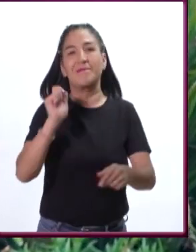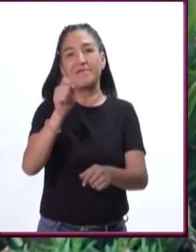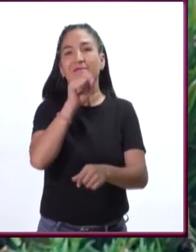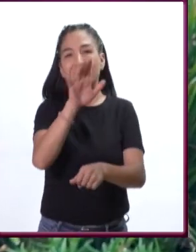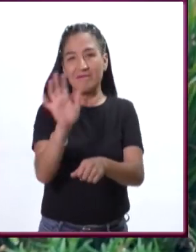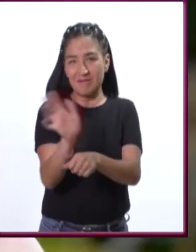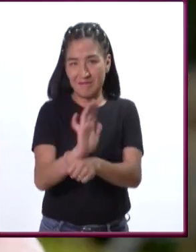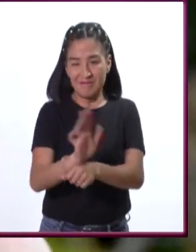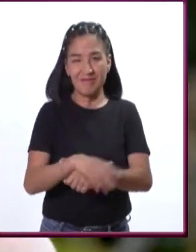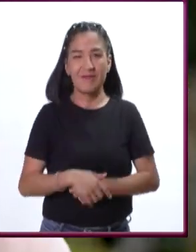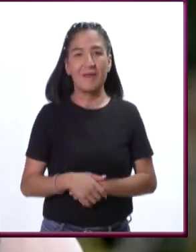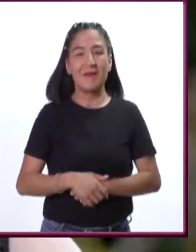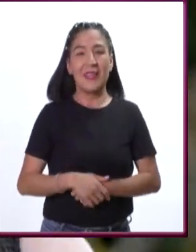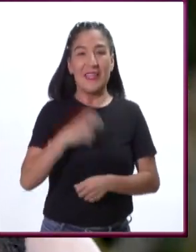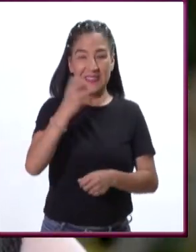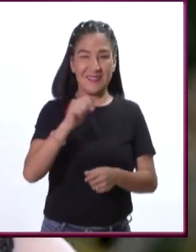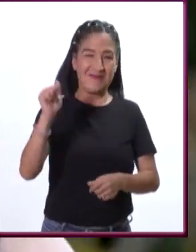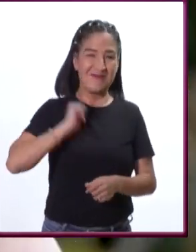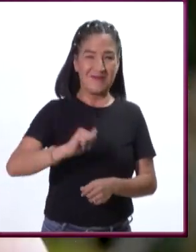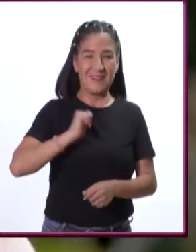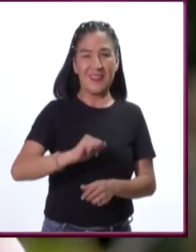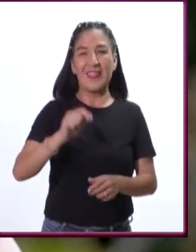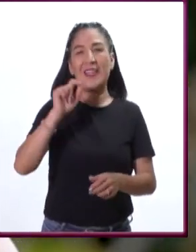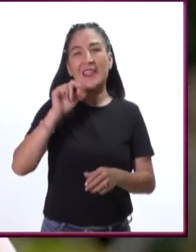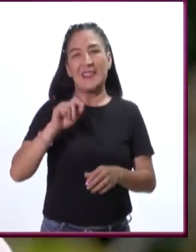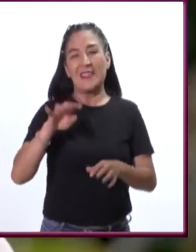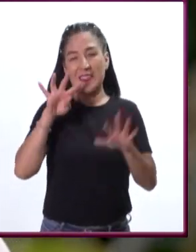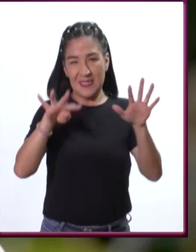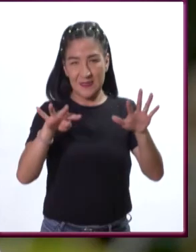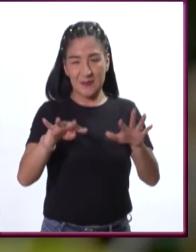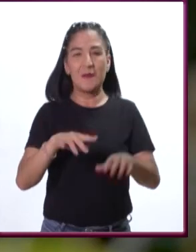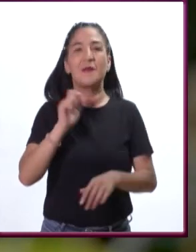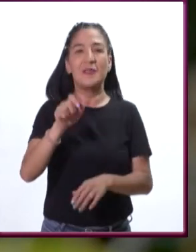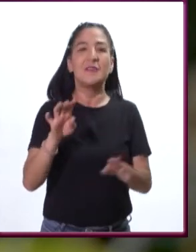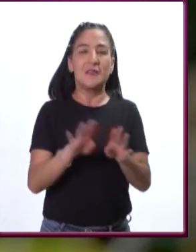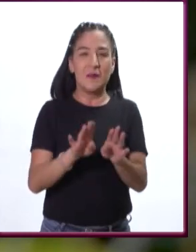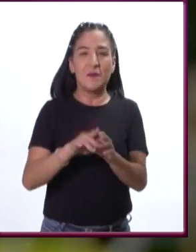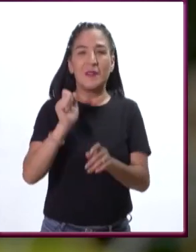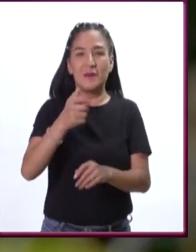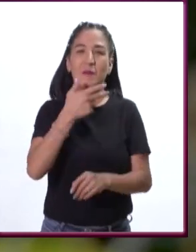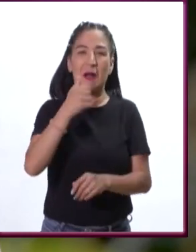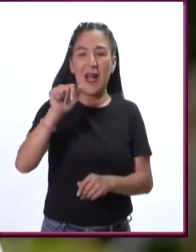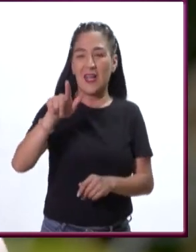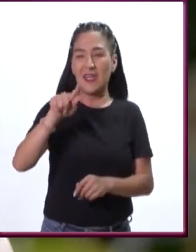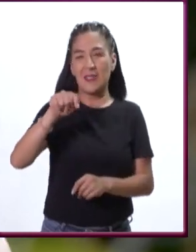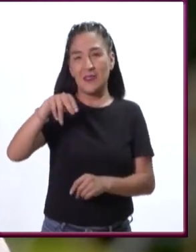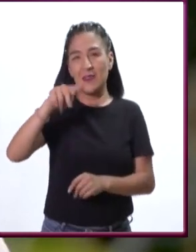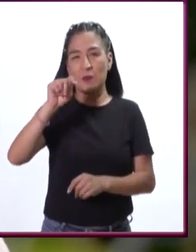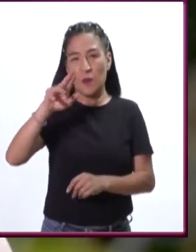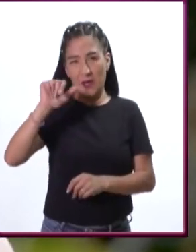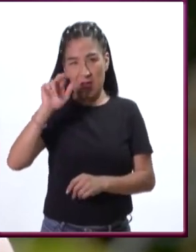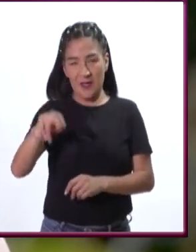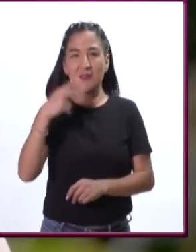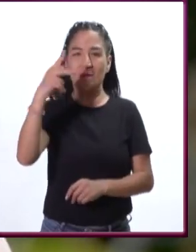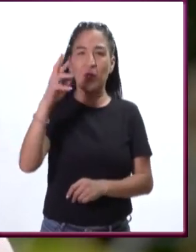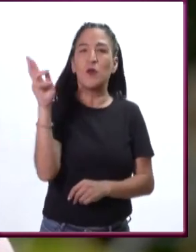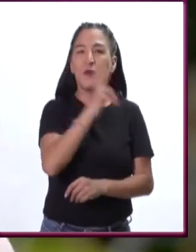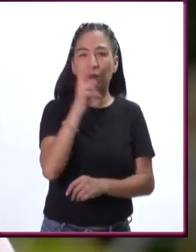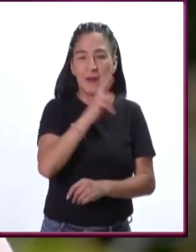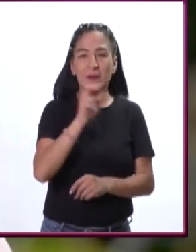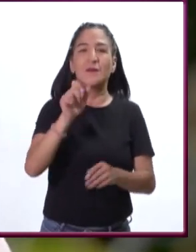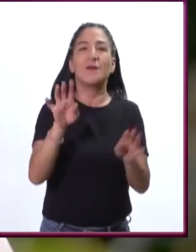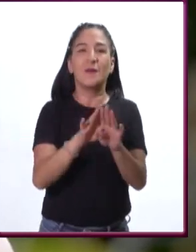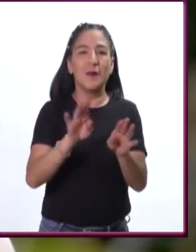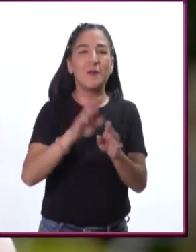cinematografía. A finales del siglo XIX, Anton Chekhov, un escritor y dramaturgo ruso, realista y